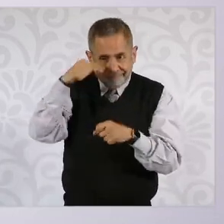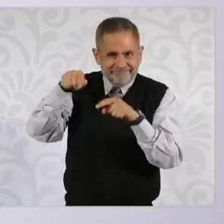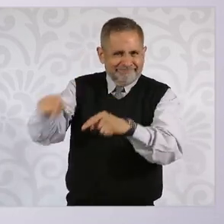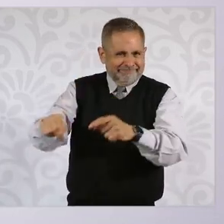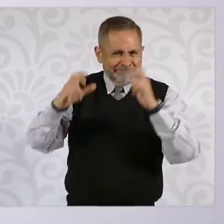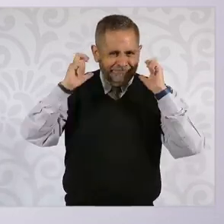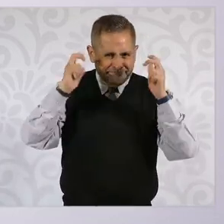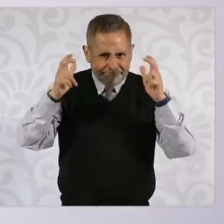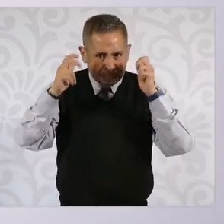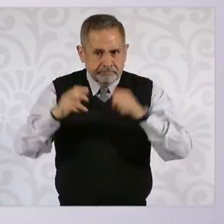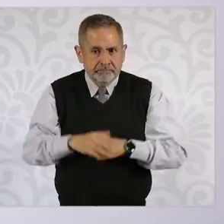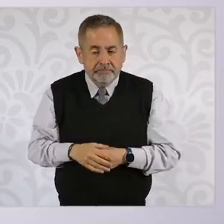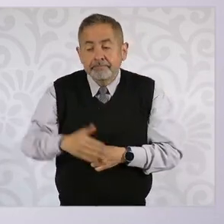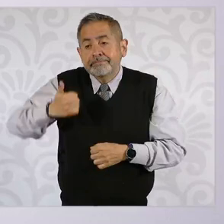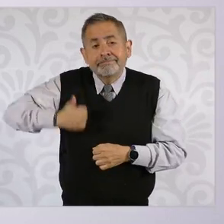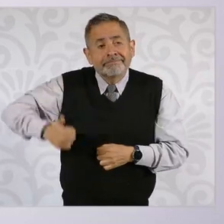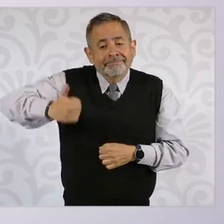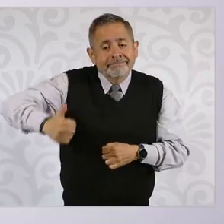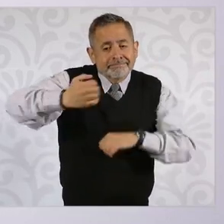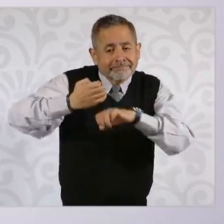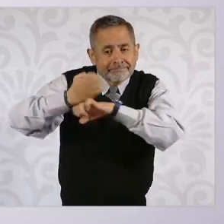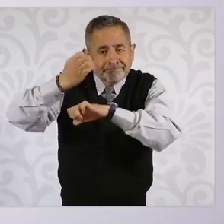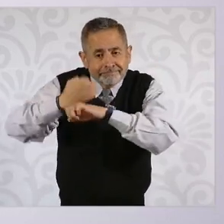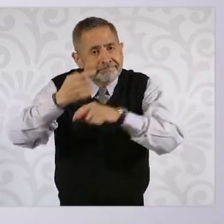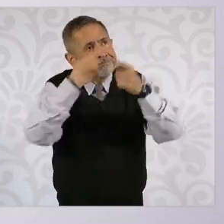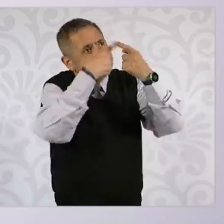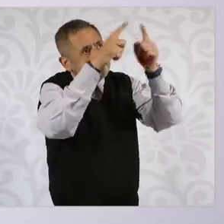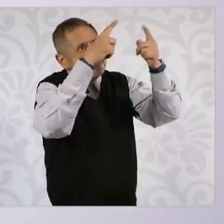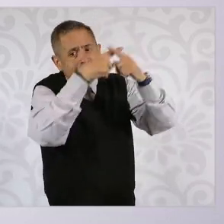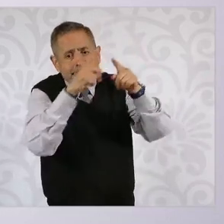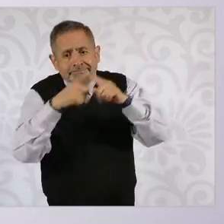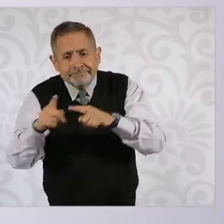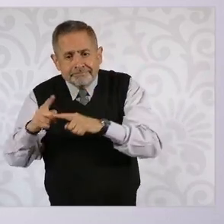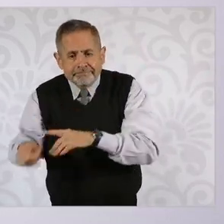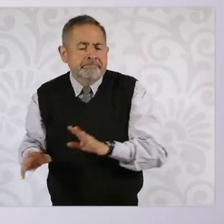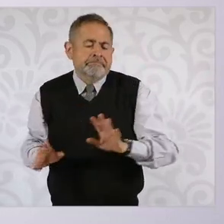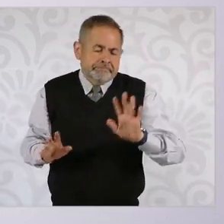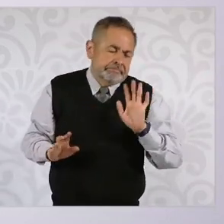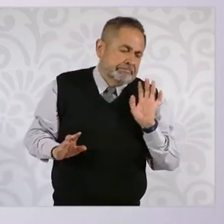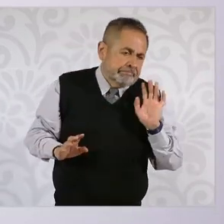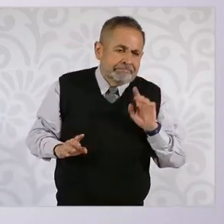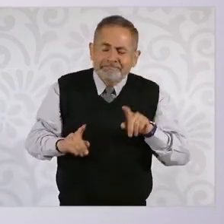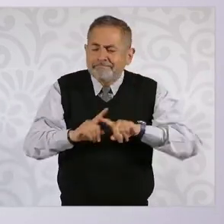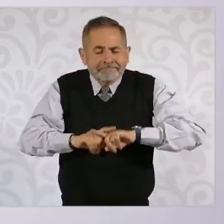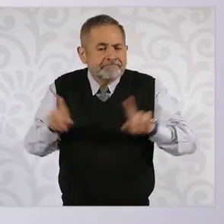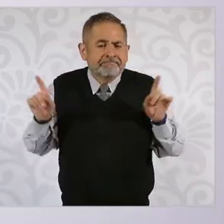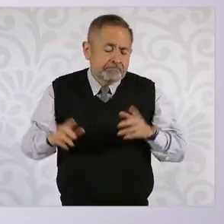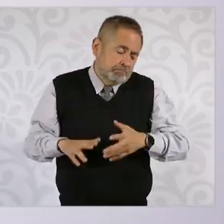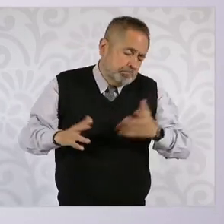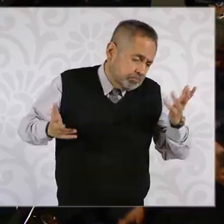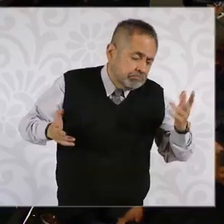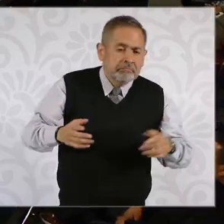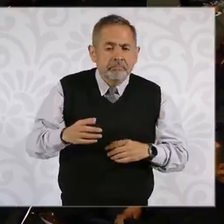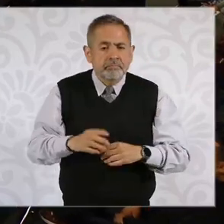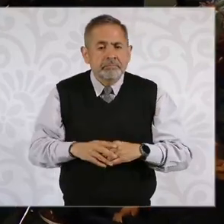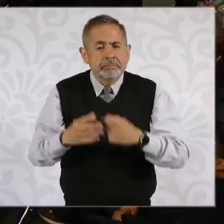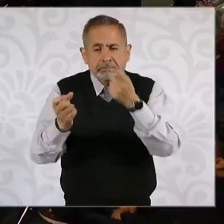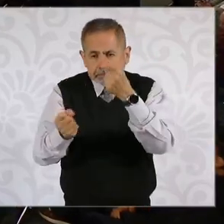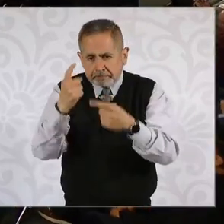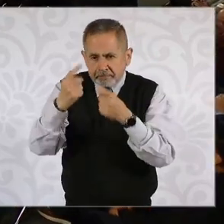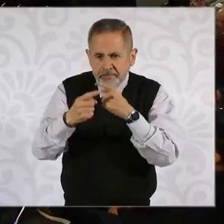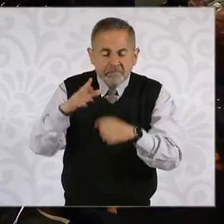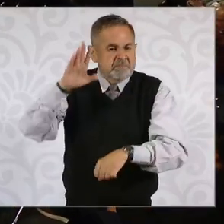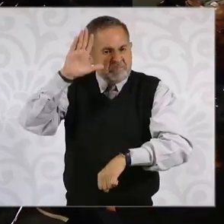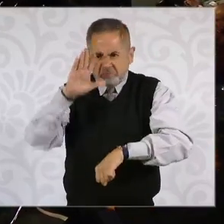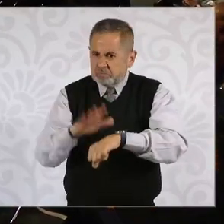Cada estado es distinto, en algunos casos se tiene que entrar